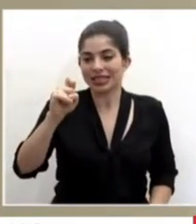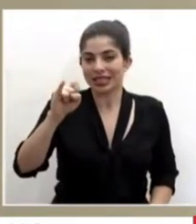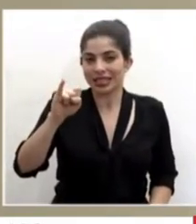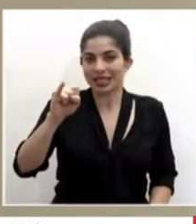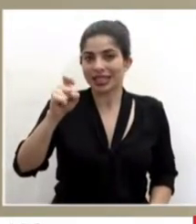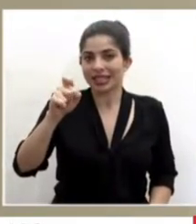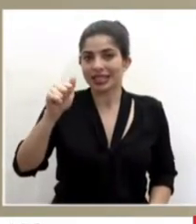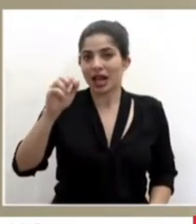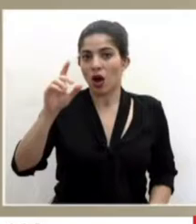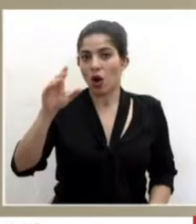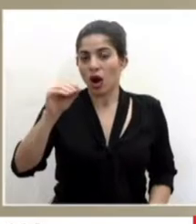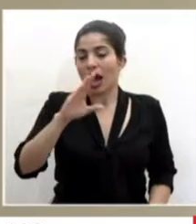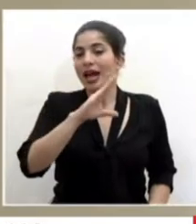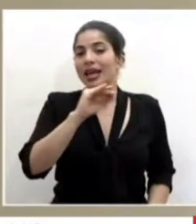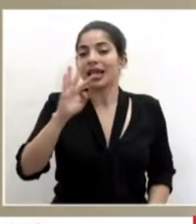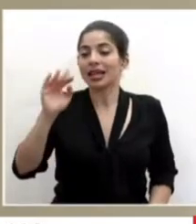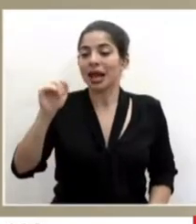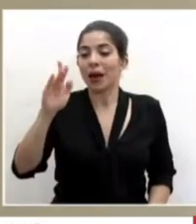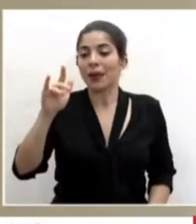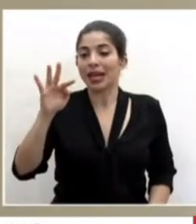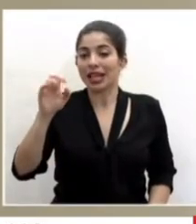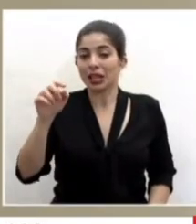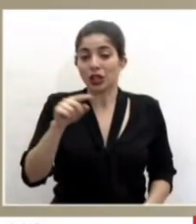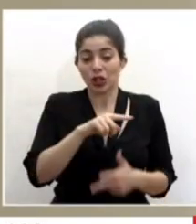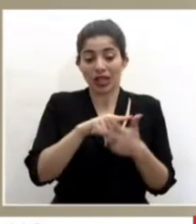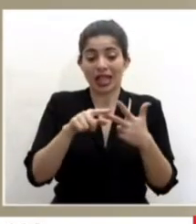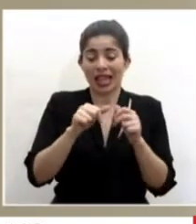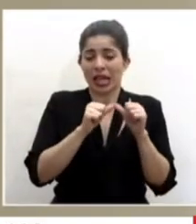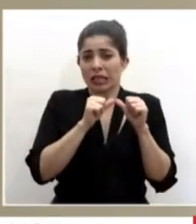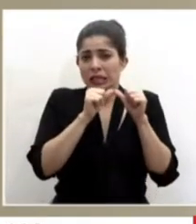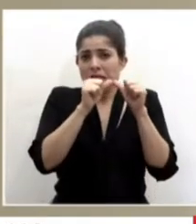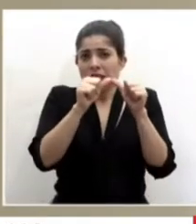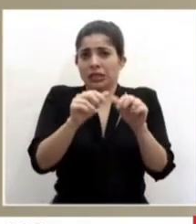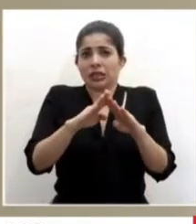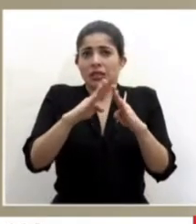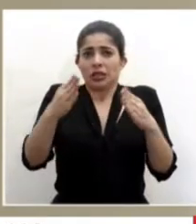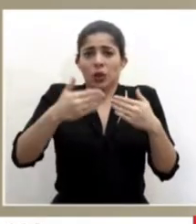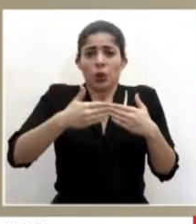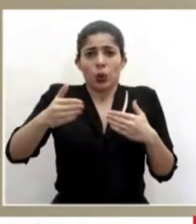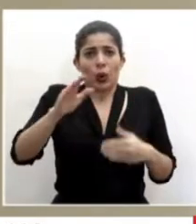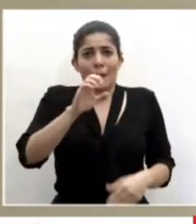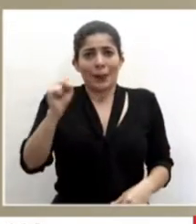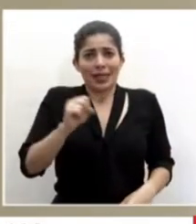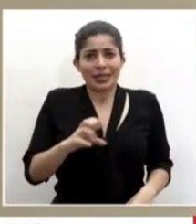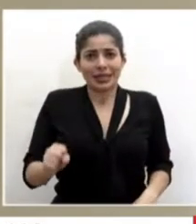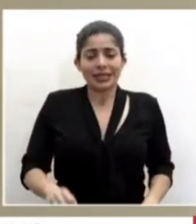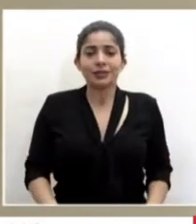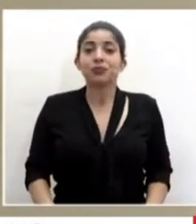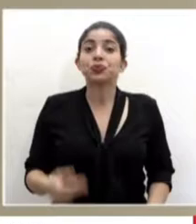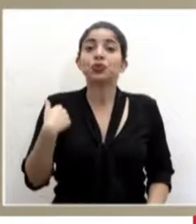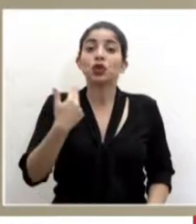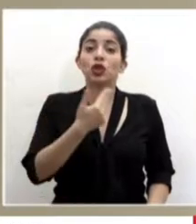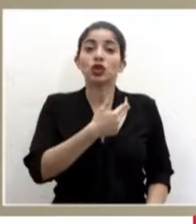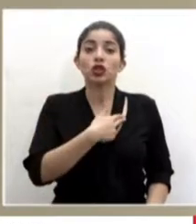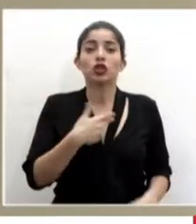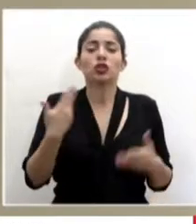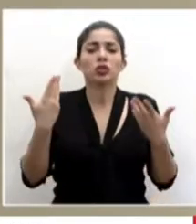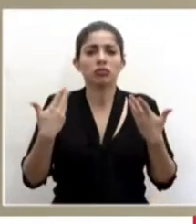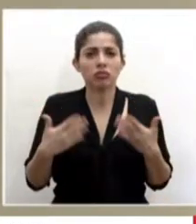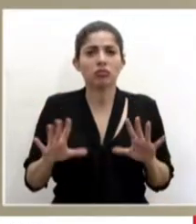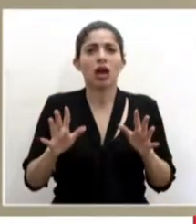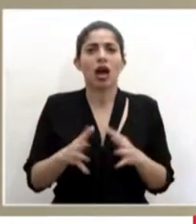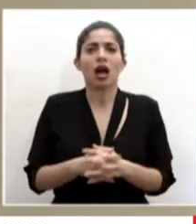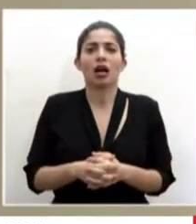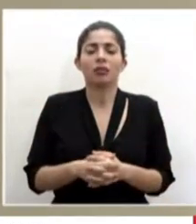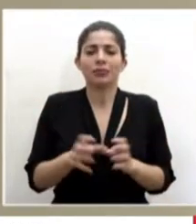permanecido abiertos de manera permanente durante estos meses. Nosotros hemos, además,